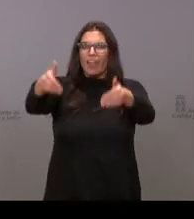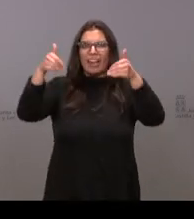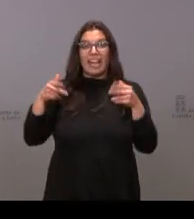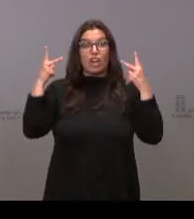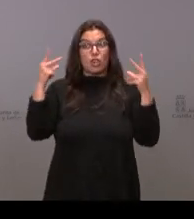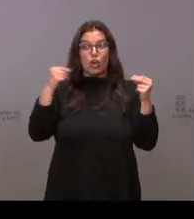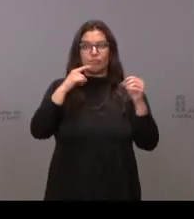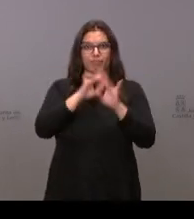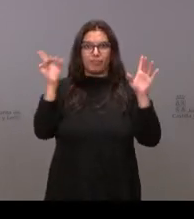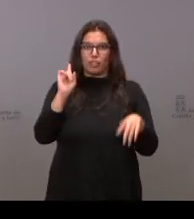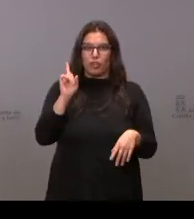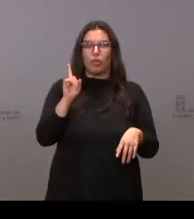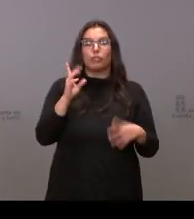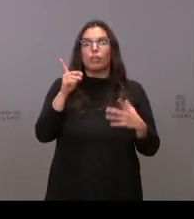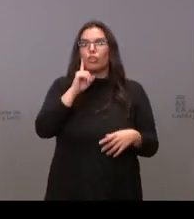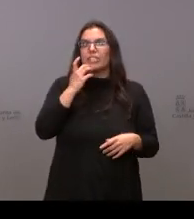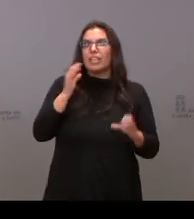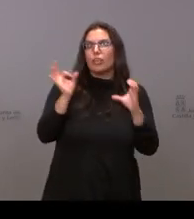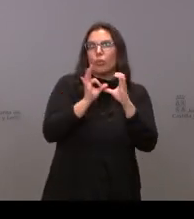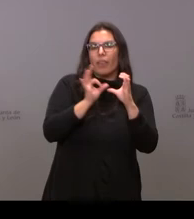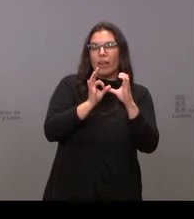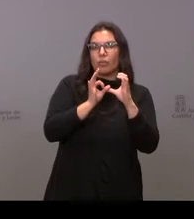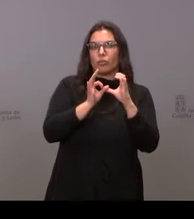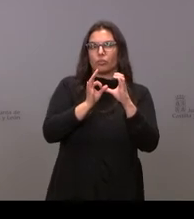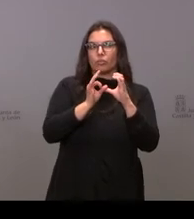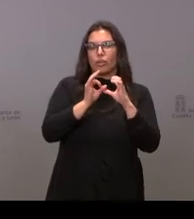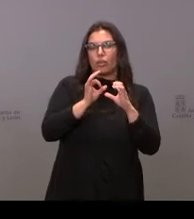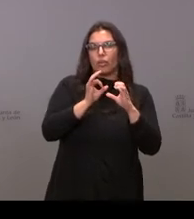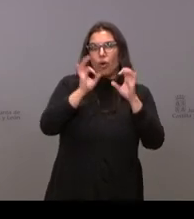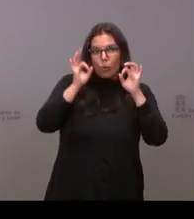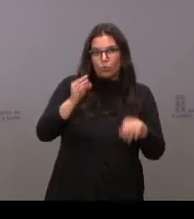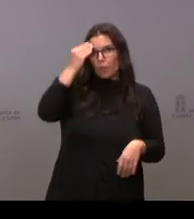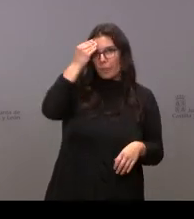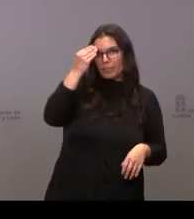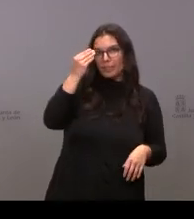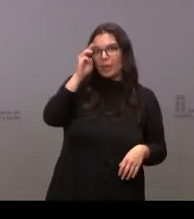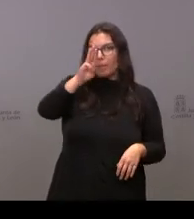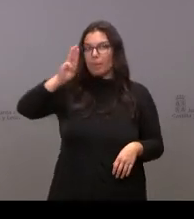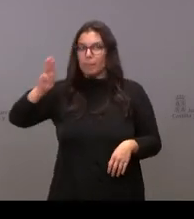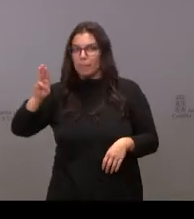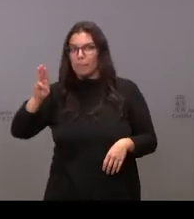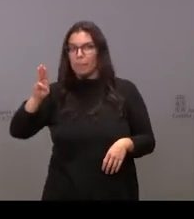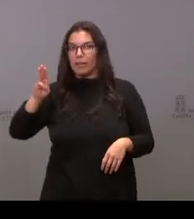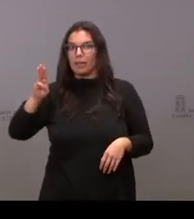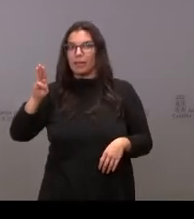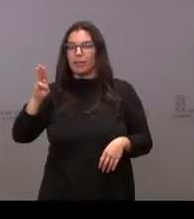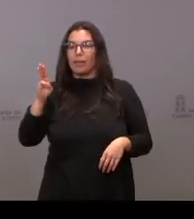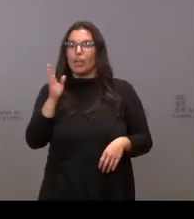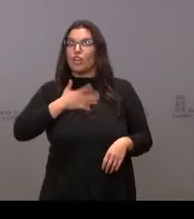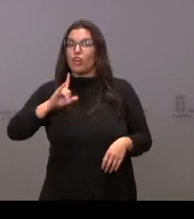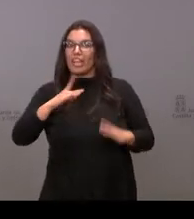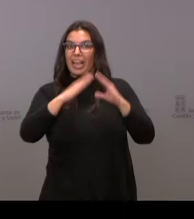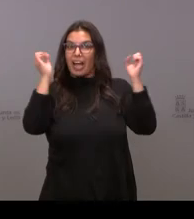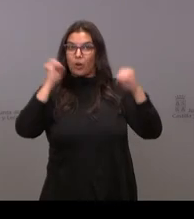el presupuesto adelante. No sé si Ciudadanos valora que precisamente la estrategia del PPS sea no llegar a un acuerdo para que los presupuestos salgan adelante.